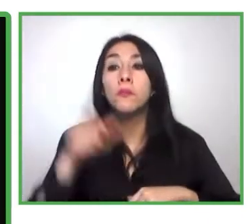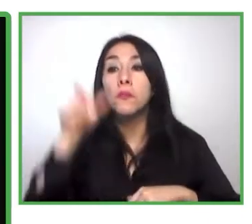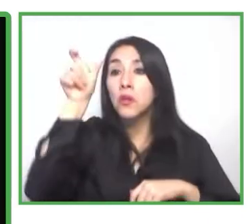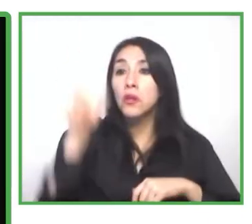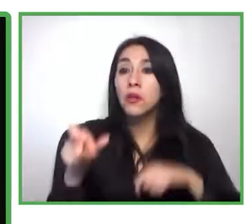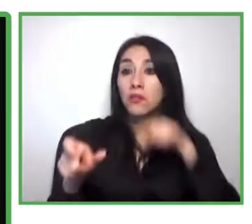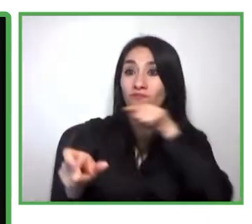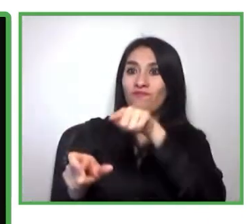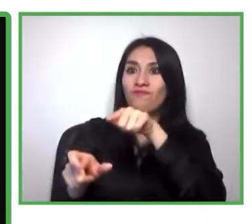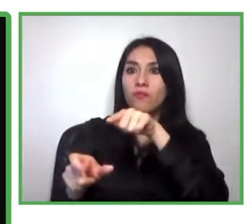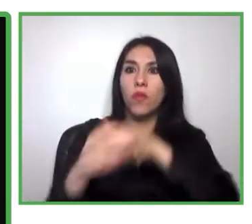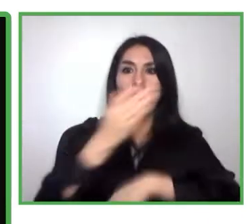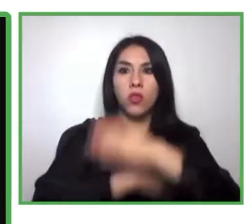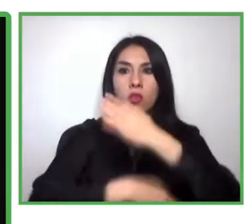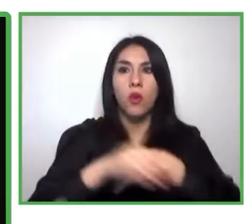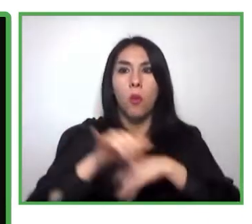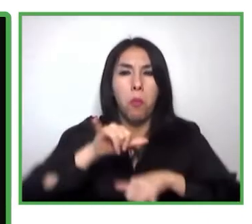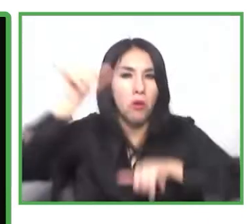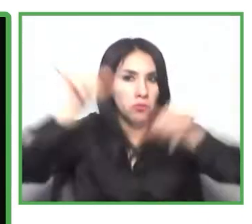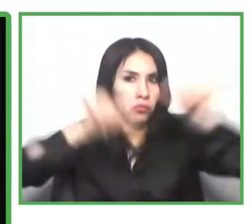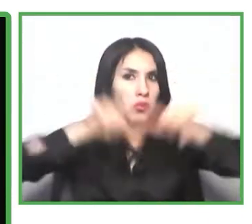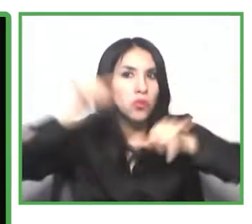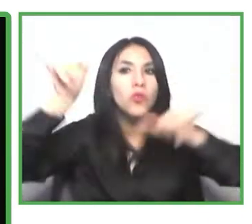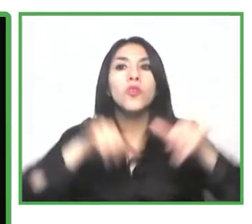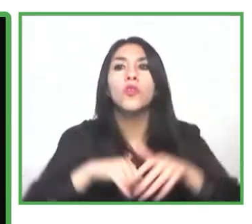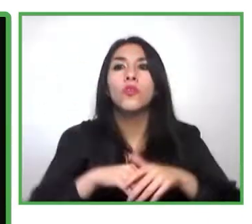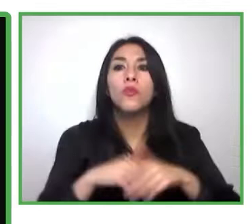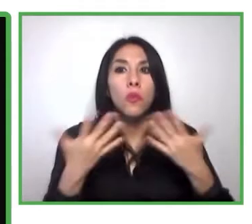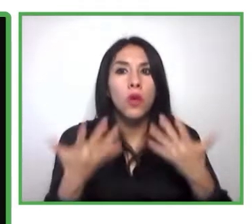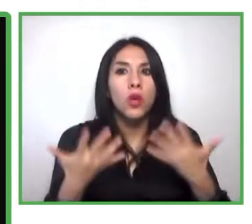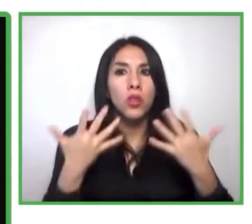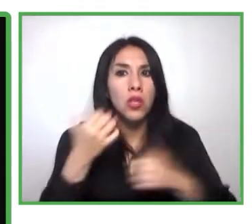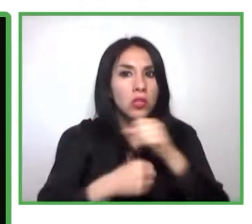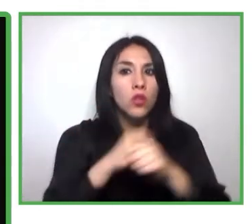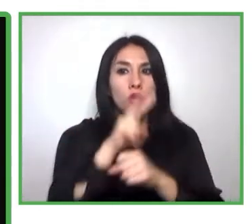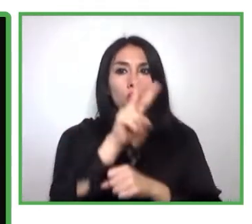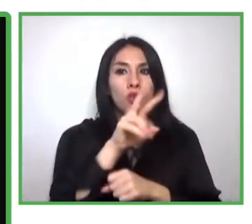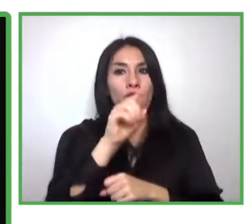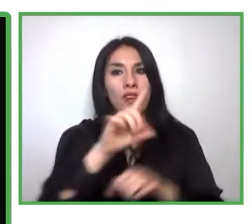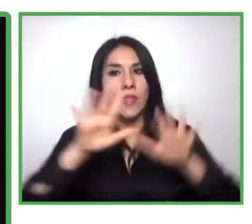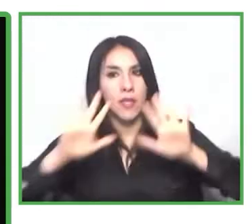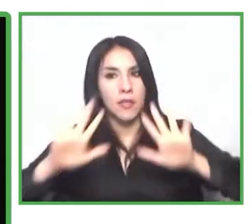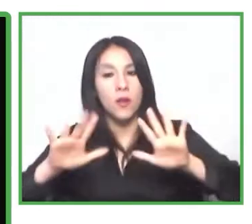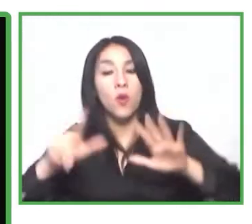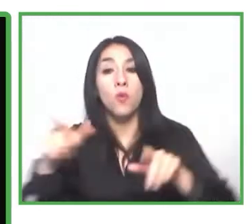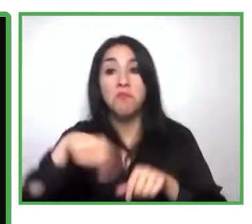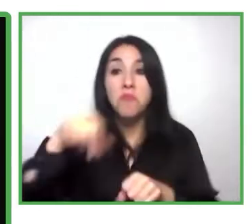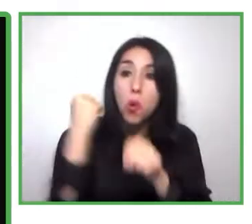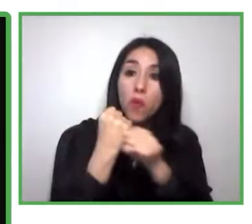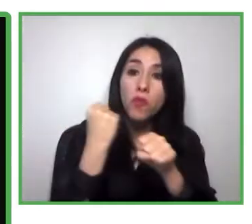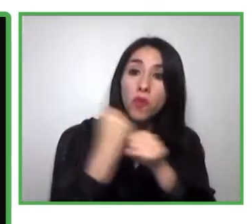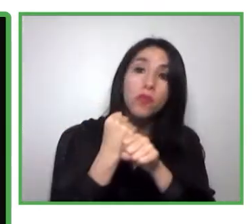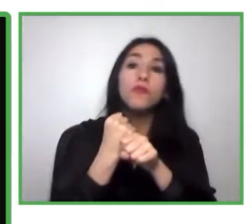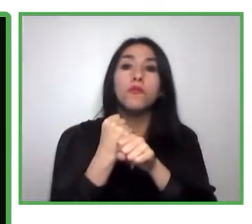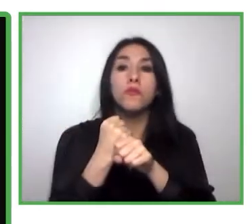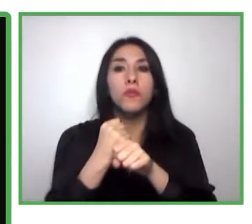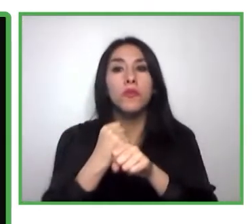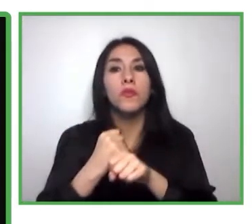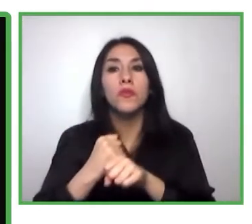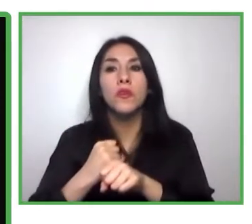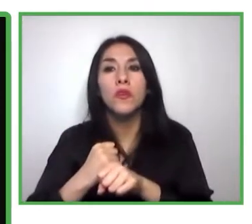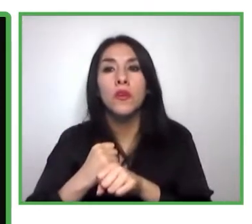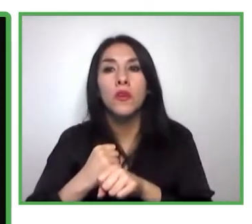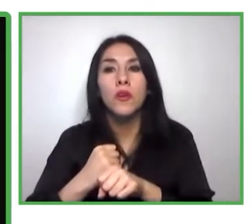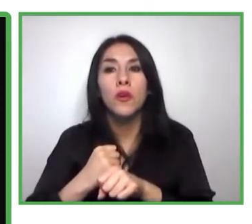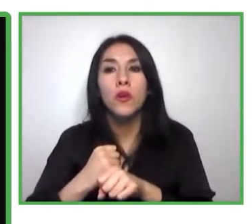en 2020, en un año de pandemia, trabajamos con Viva Aerobús, que es una low cost mexicana, para entender cómo era la experiencia de las